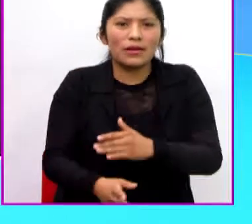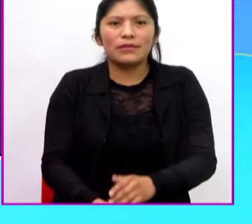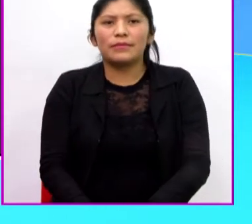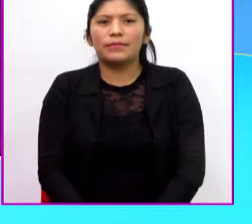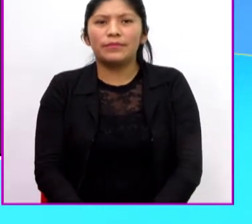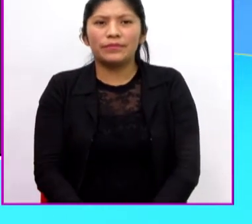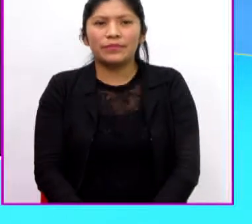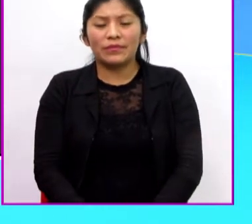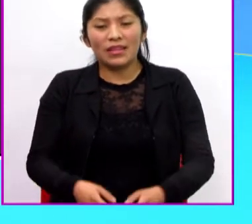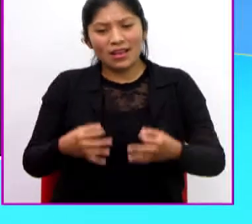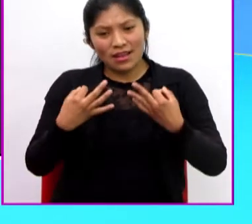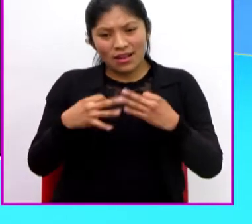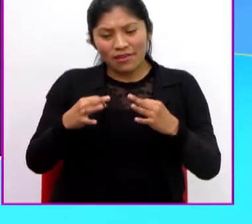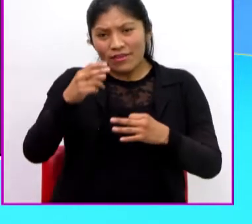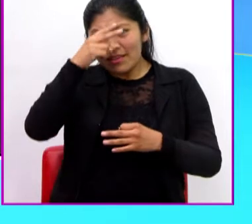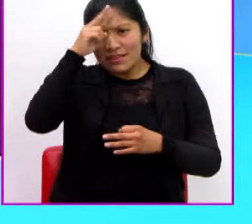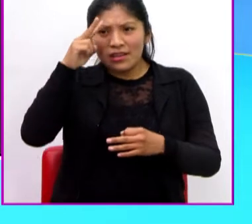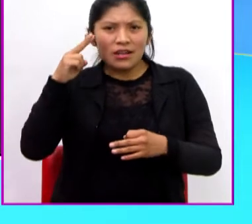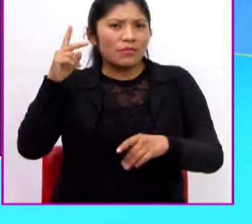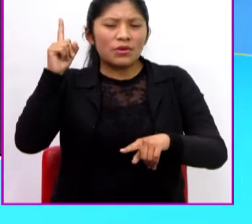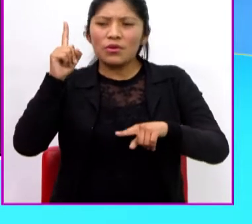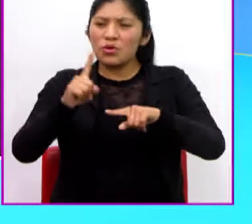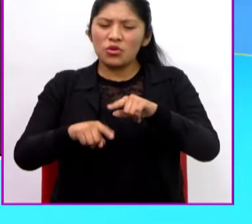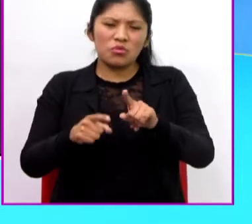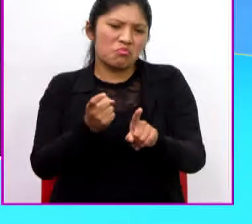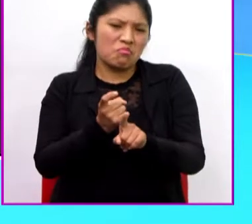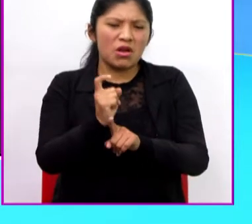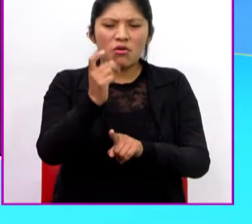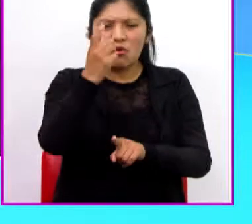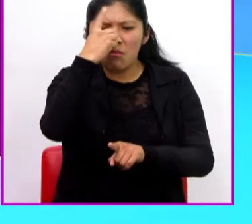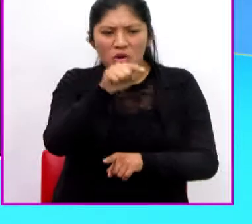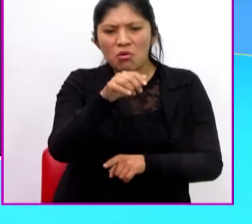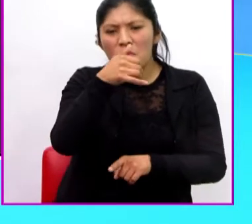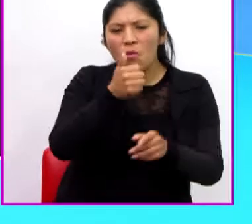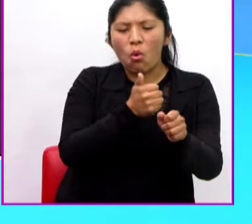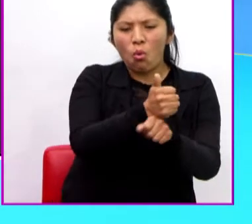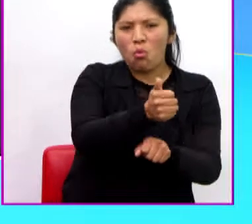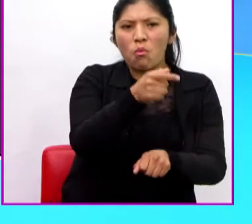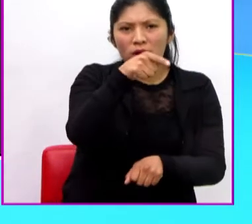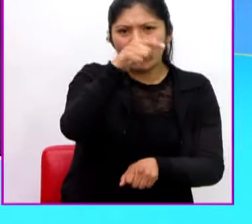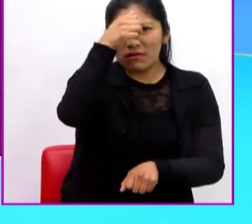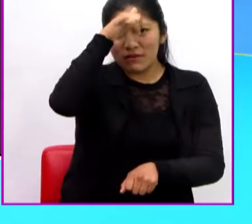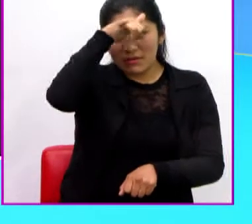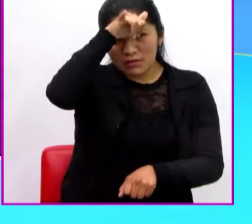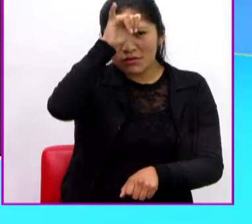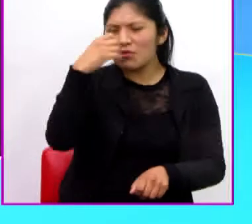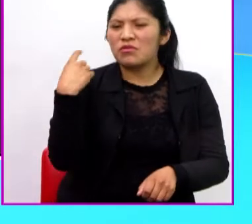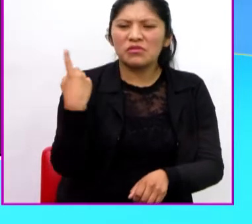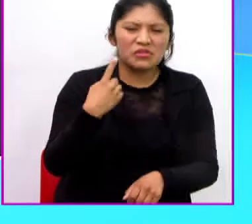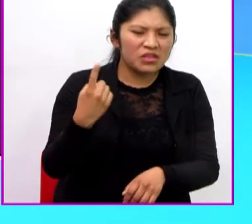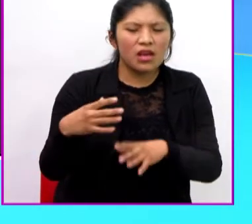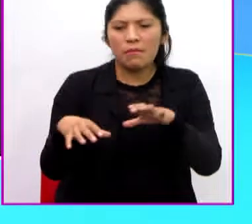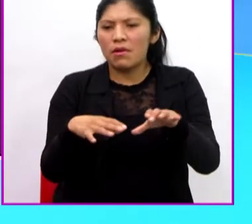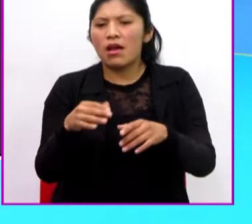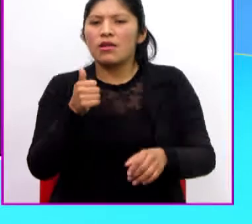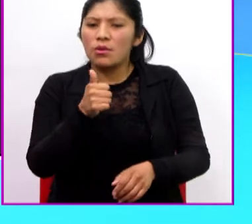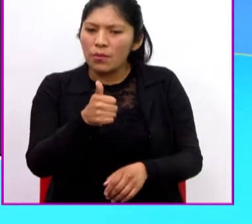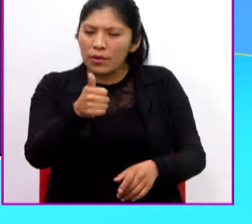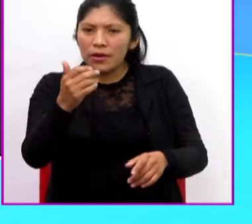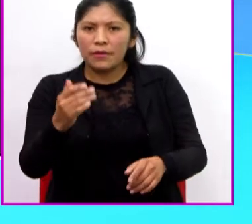La fiesta de la Virgencita no puede echarse a perder por ese toro salvaje. ¡Ya nos ha hecho muchas fechorías!